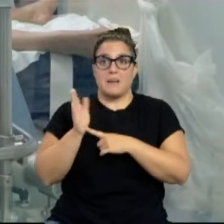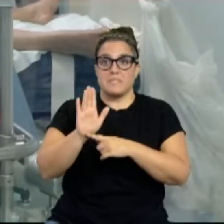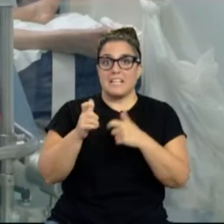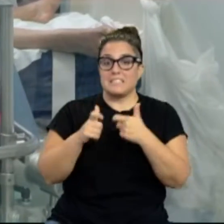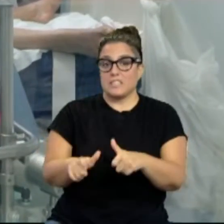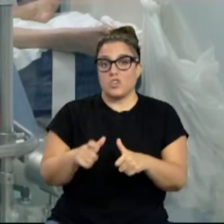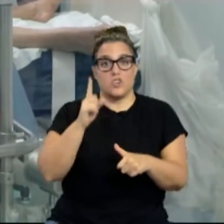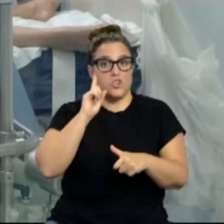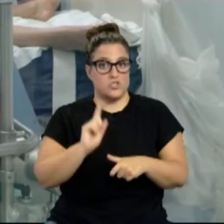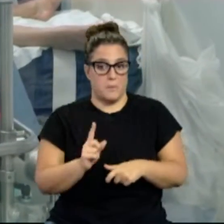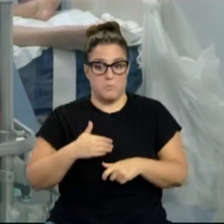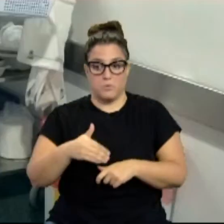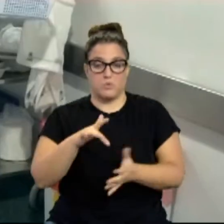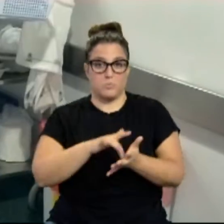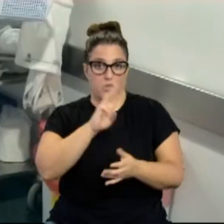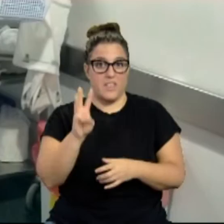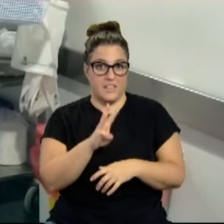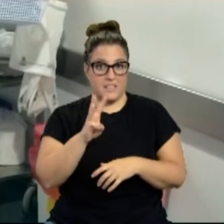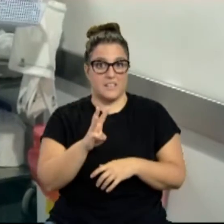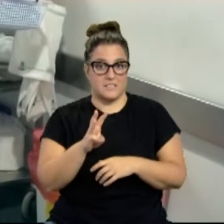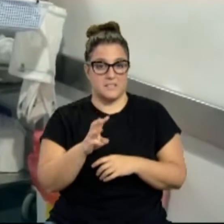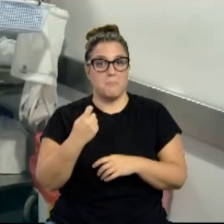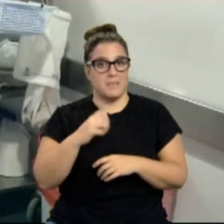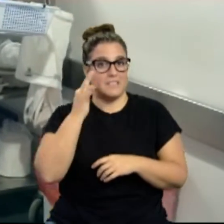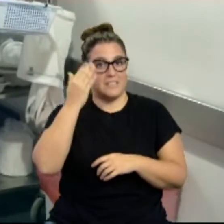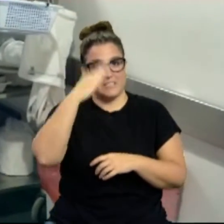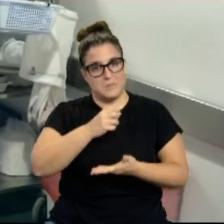el próximo 3 de diciembre de manos de la presidenta Chivite.